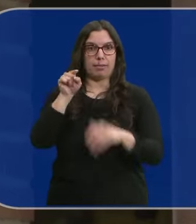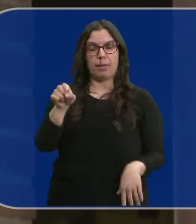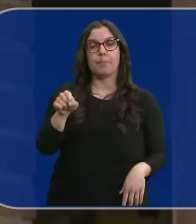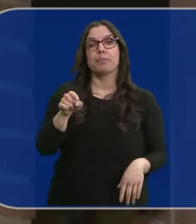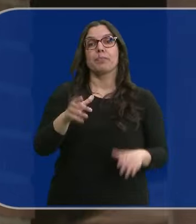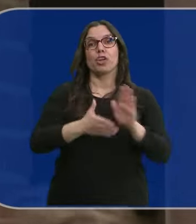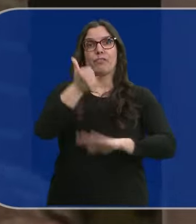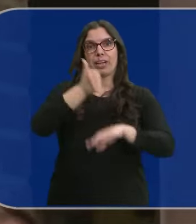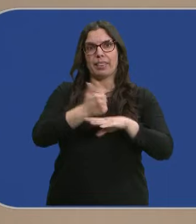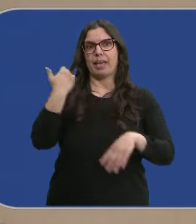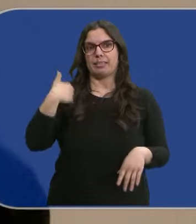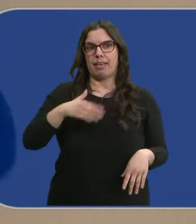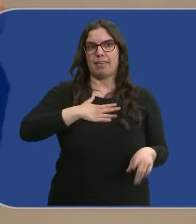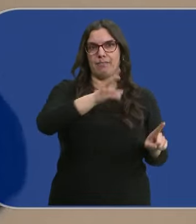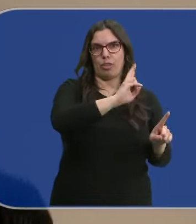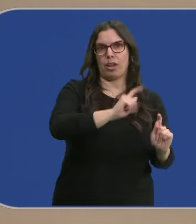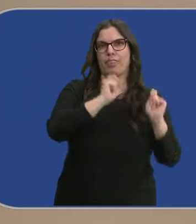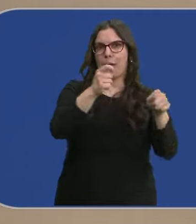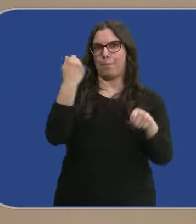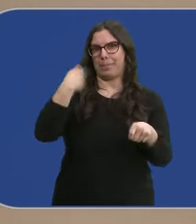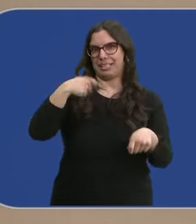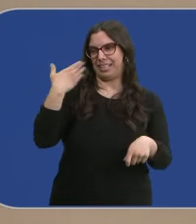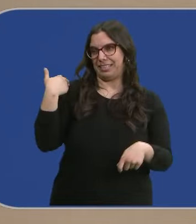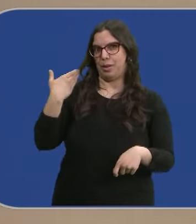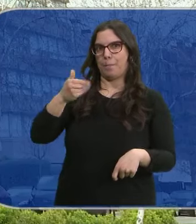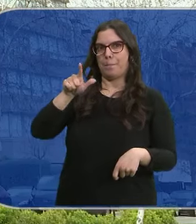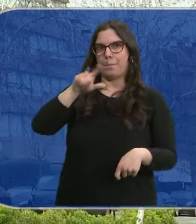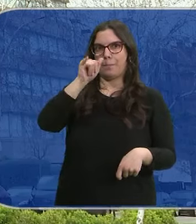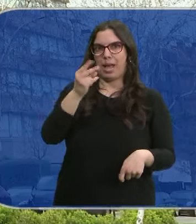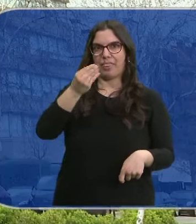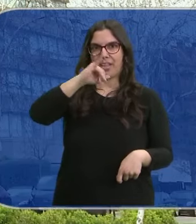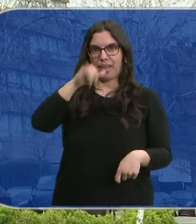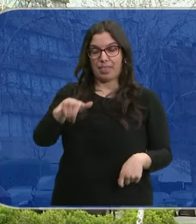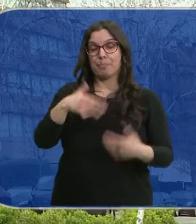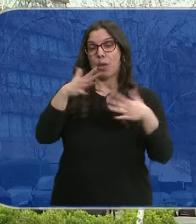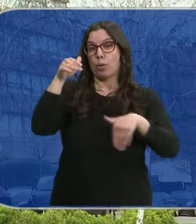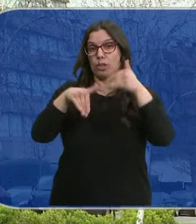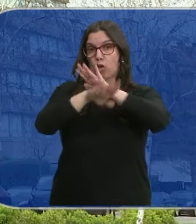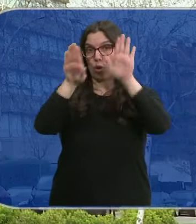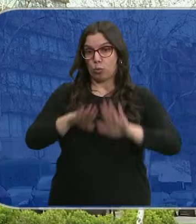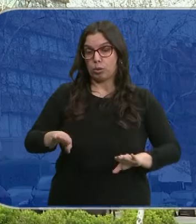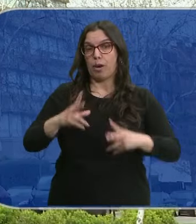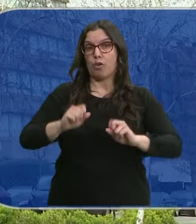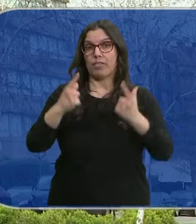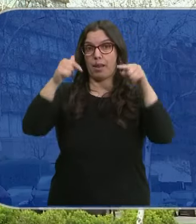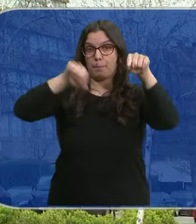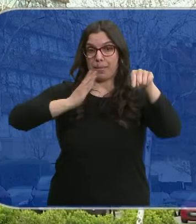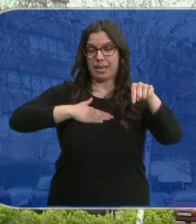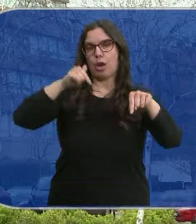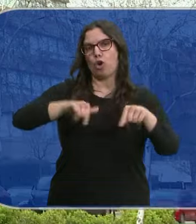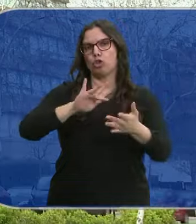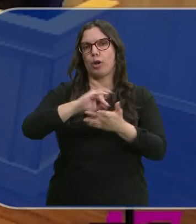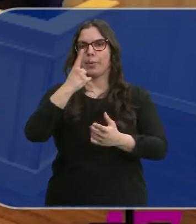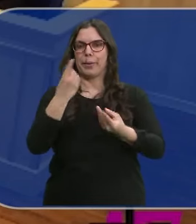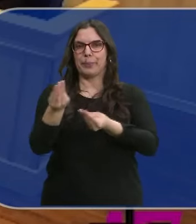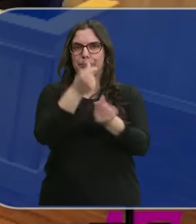ha contado con un presidente del arzobispado de Valladolid, Ricardo Blázquez. Aunque la votación definitiva será mañana, hoy la institución celebrará un